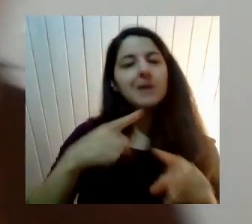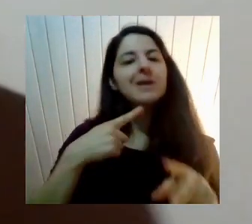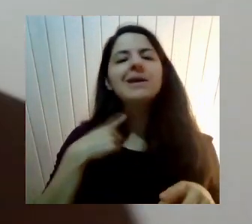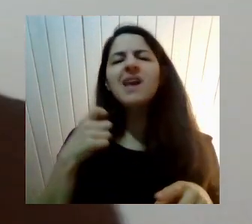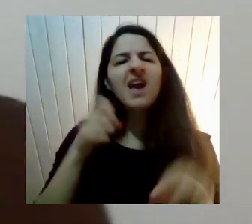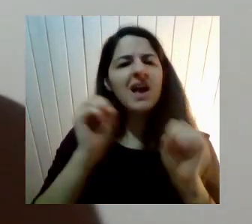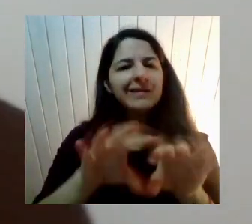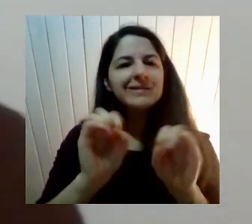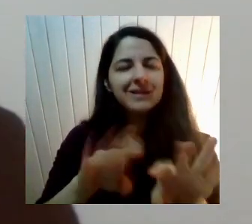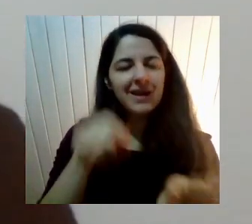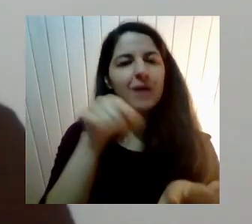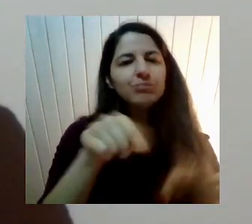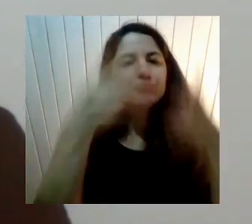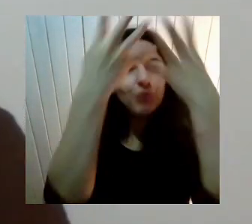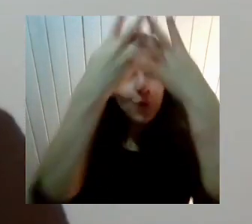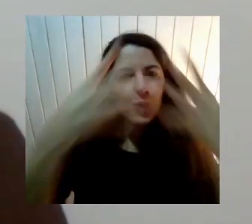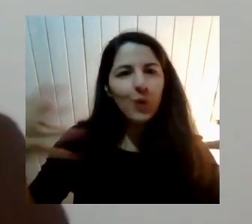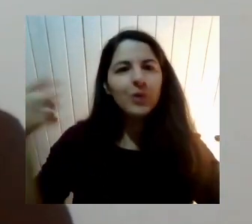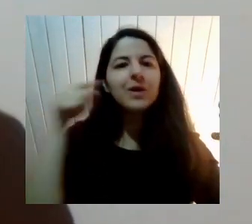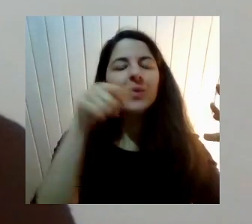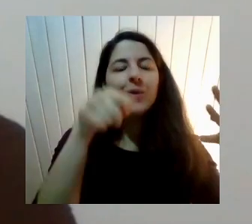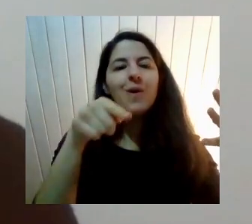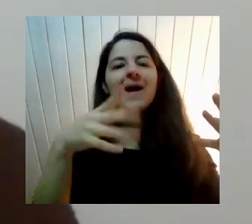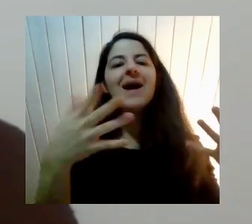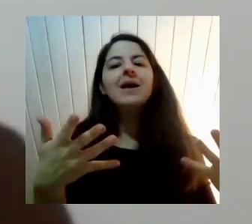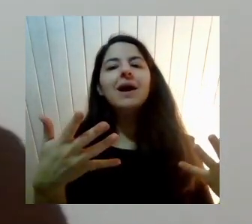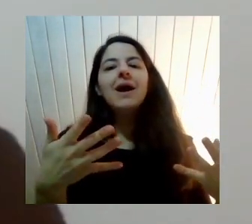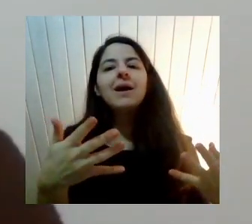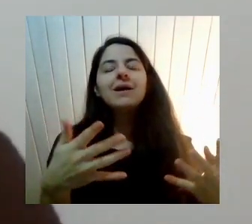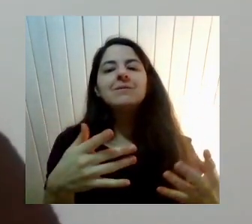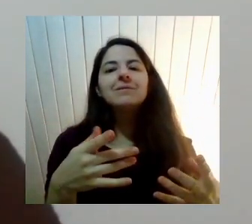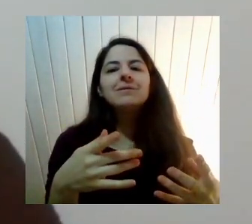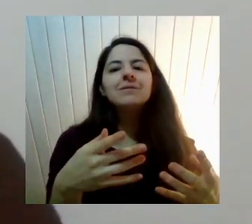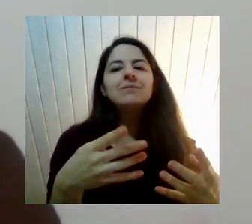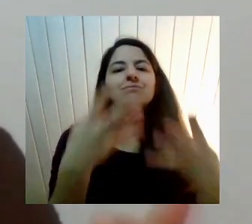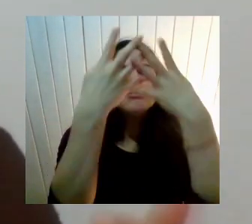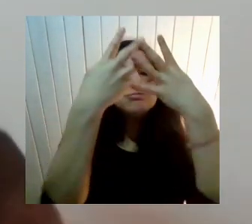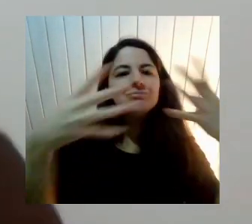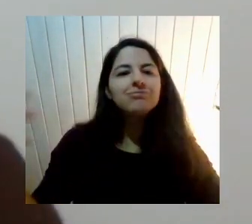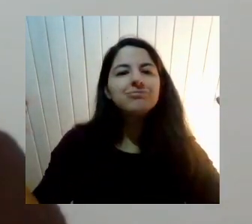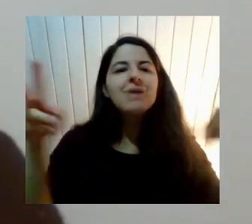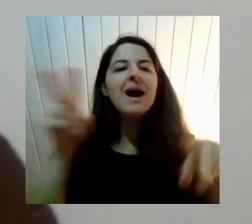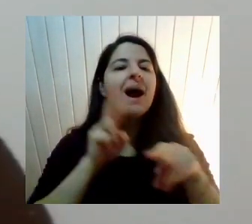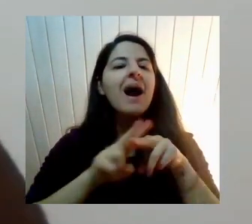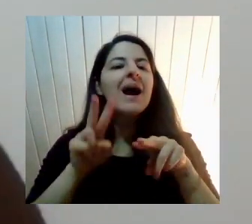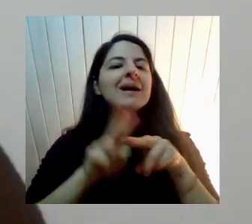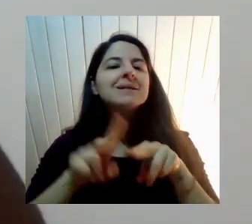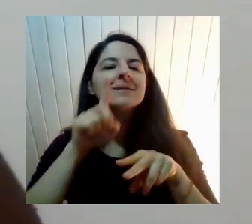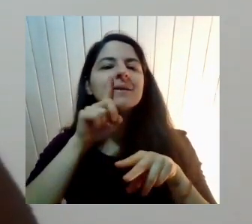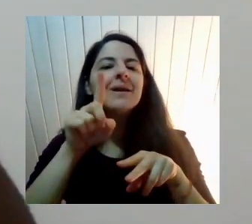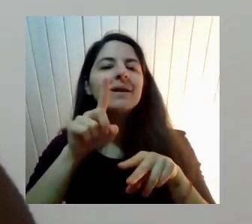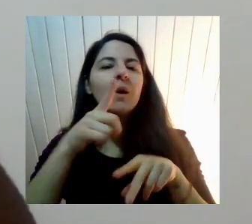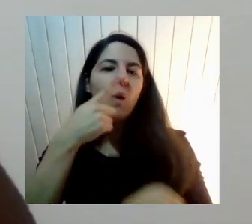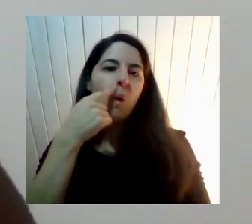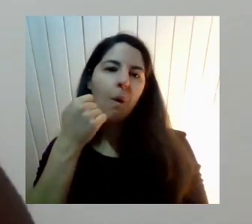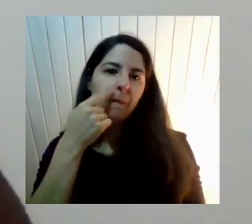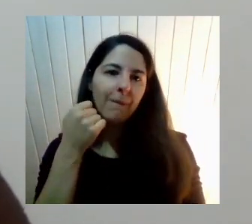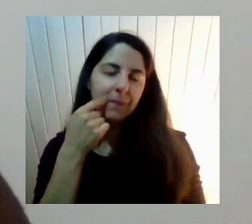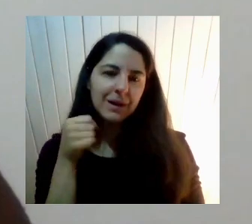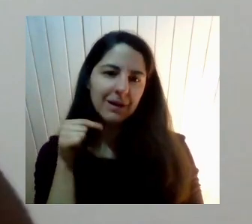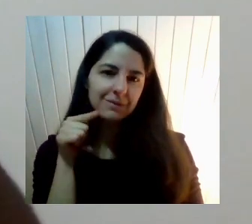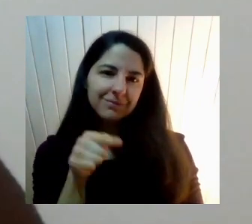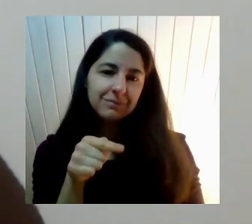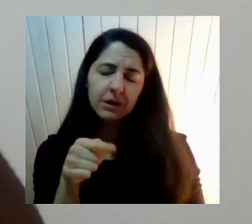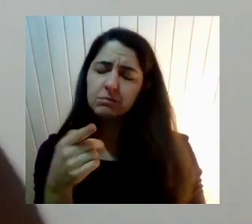encontramos De nuevo Con un conocimiento Que está Producido Y reproducido Por hombres Y eso nos han enseñado Toda la vida